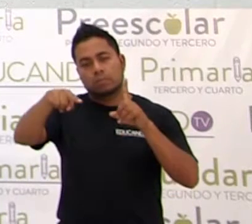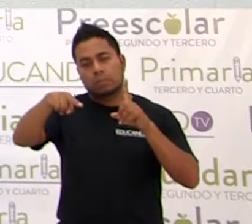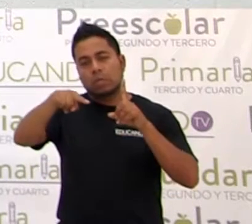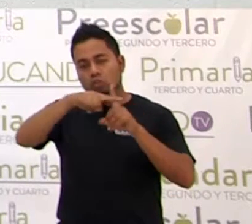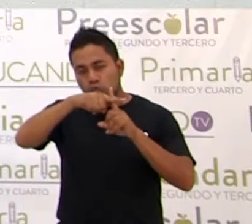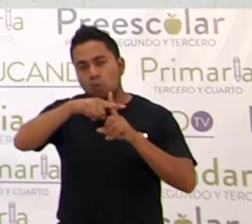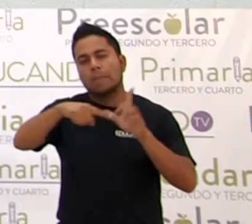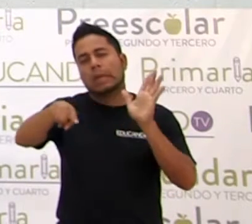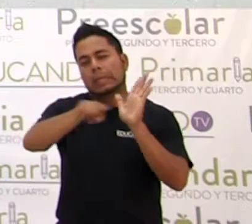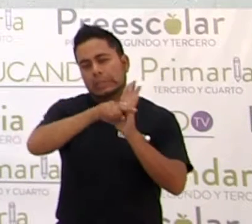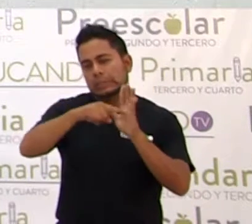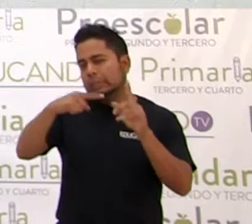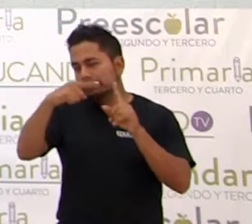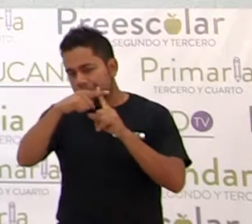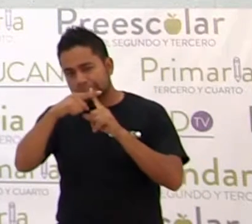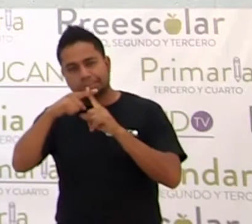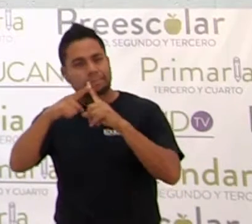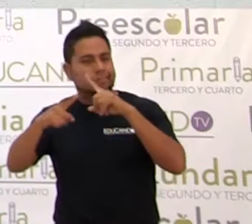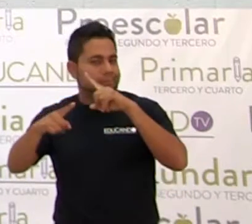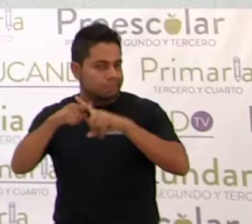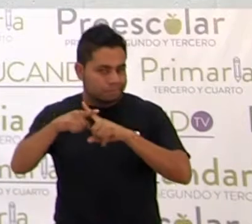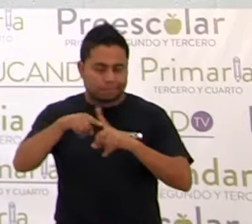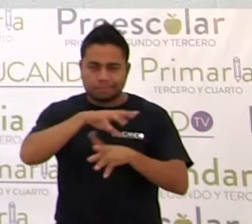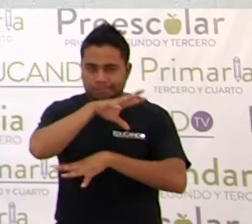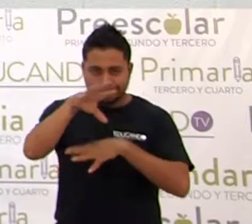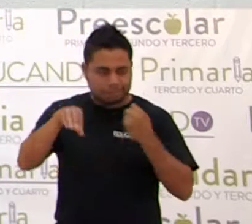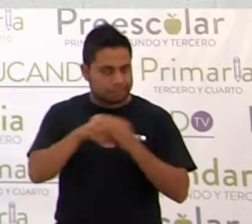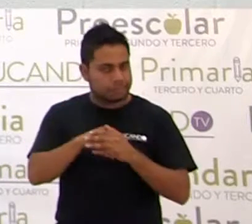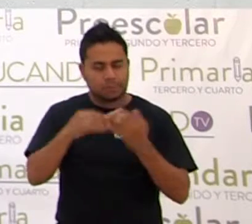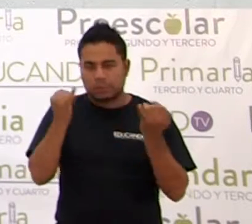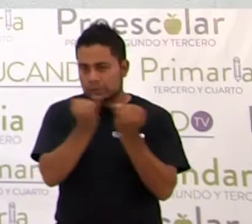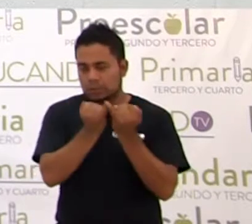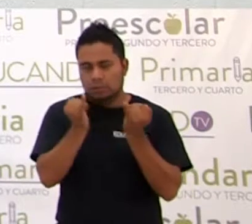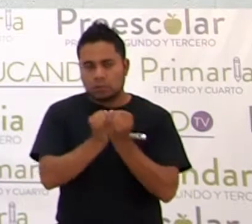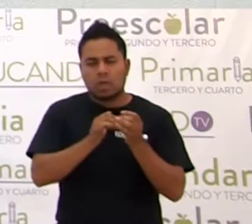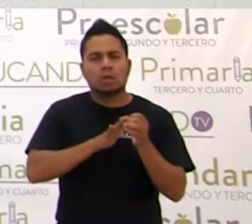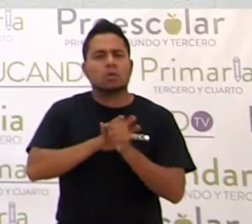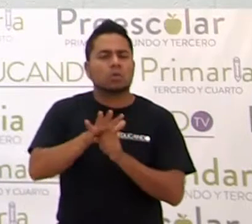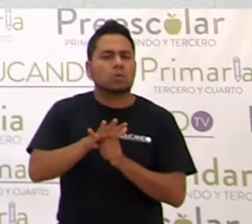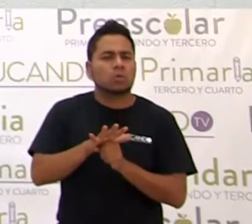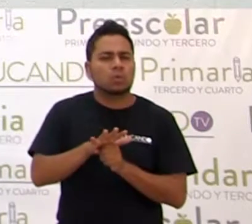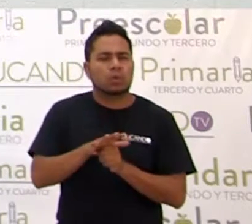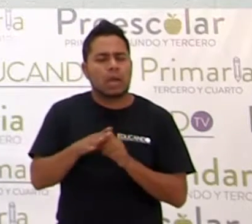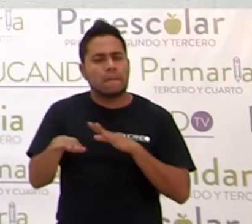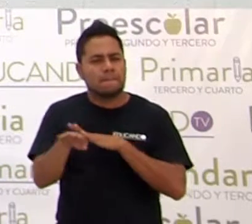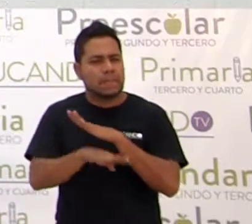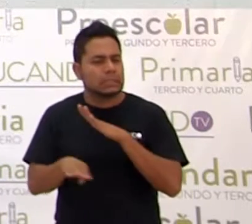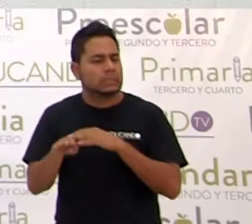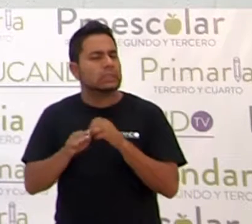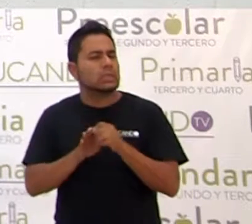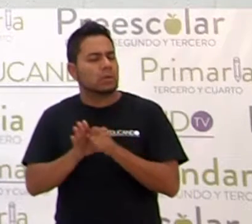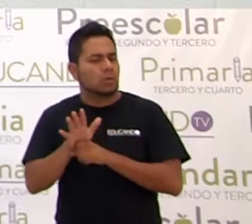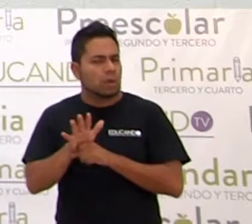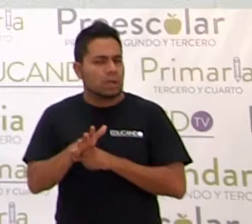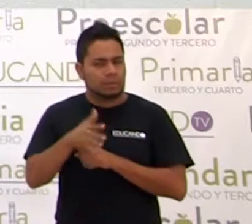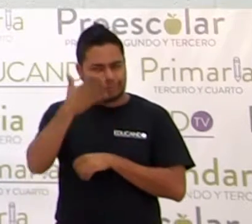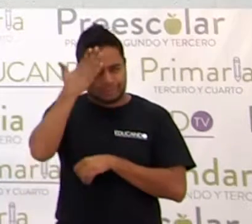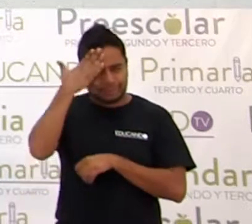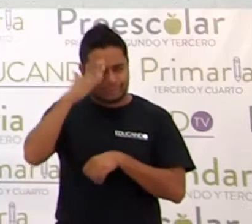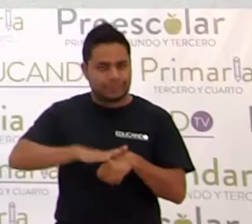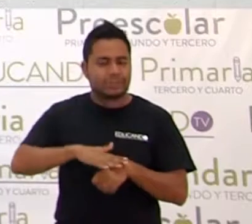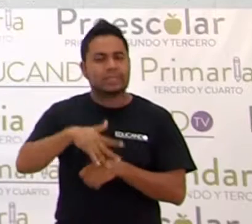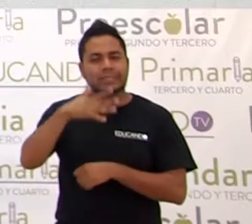Así como en aritmética. ¿Cuáles son las operaciones básicas? Pues ya lo sabemos de memoria.